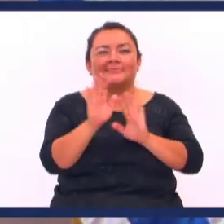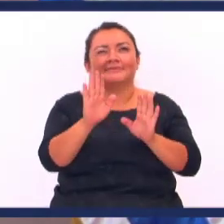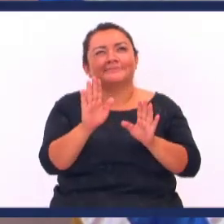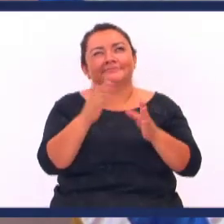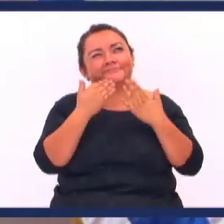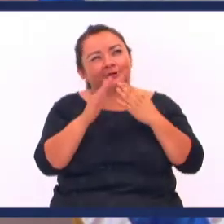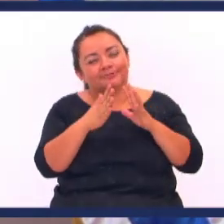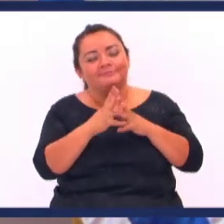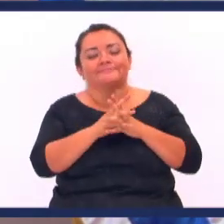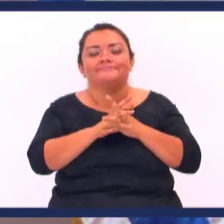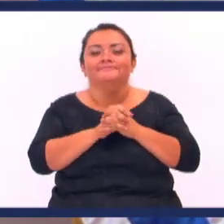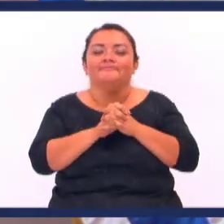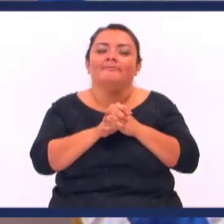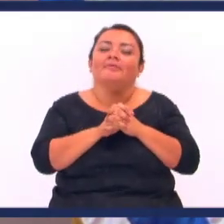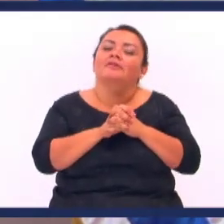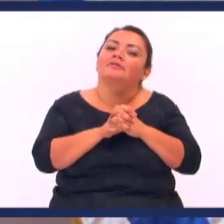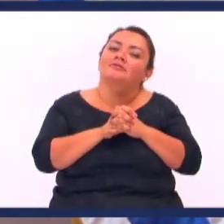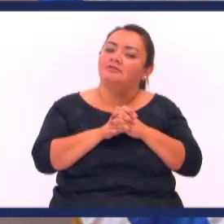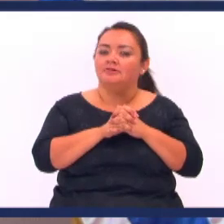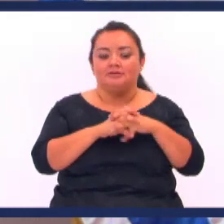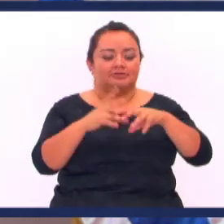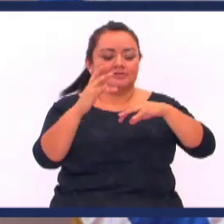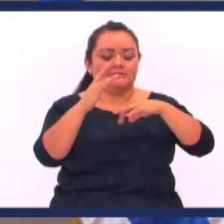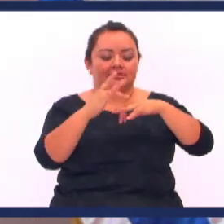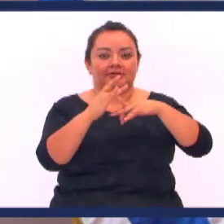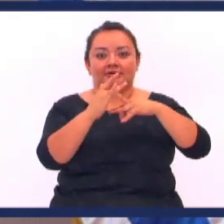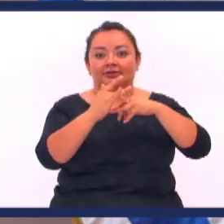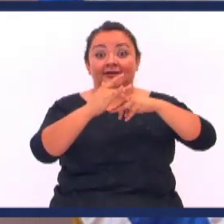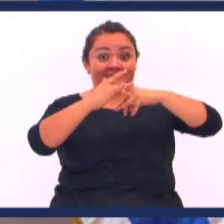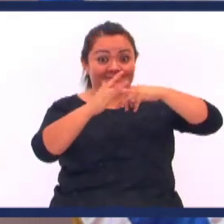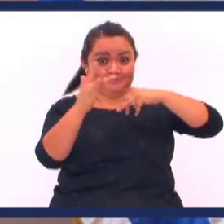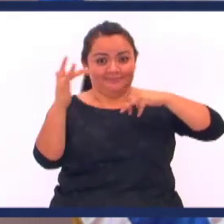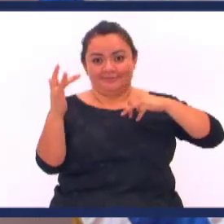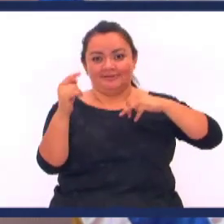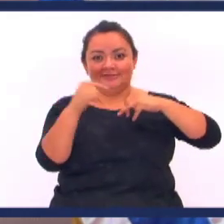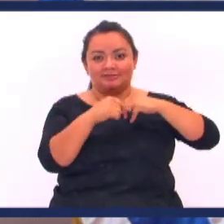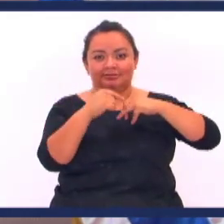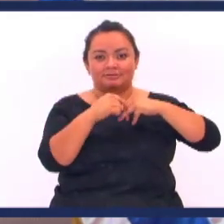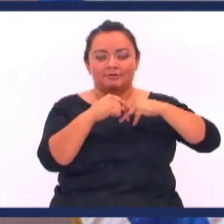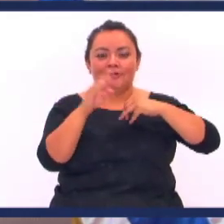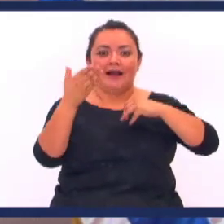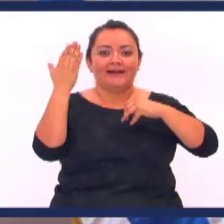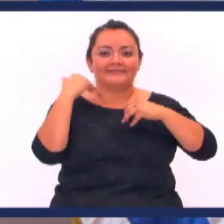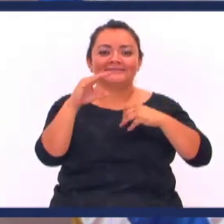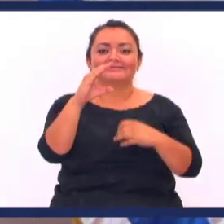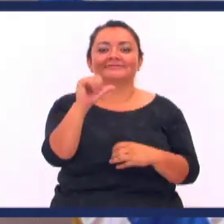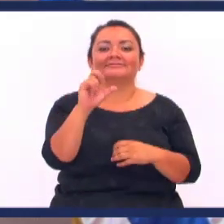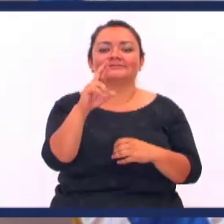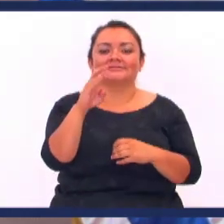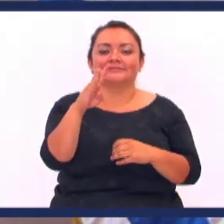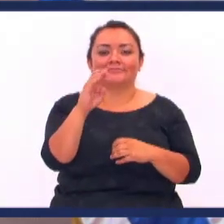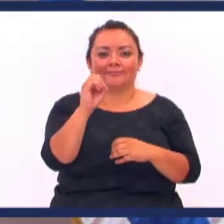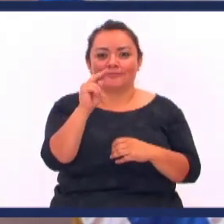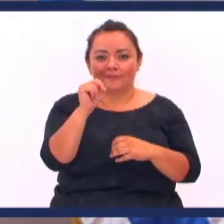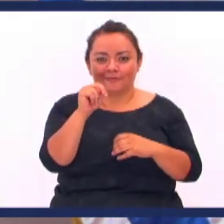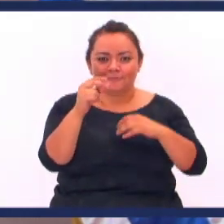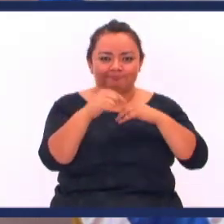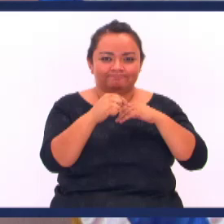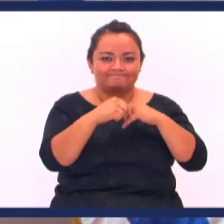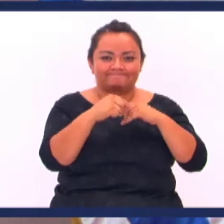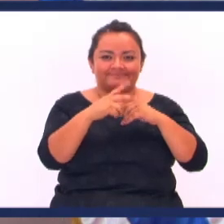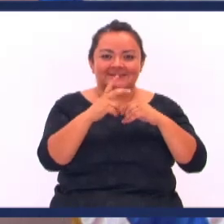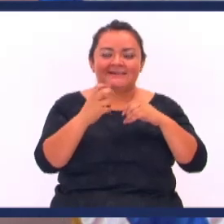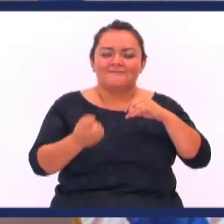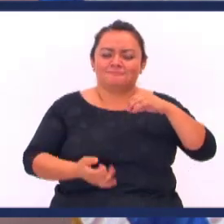Lo poco que conozco Es un carbón Que ha pasado Por unas temperaturas Exageras